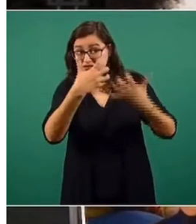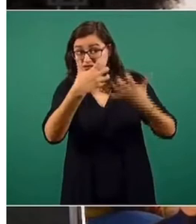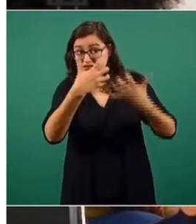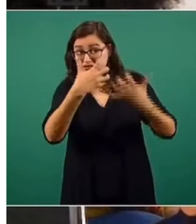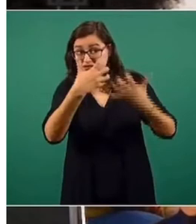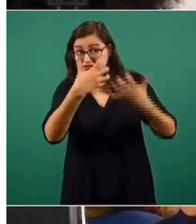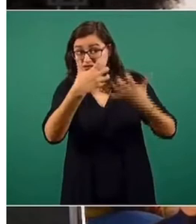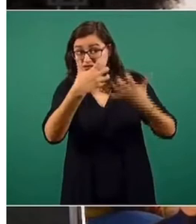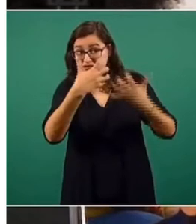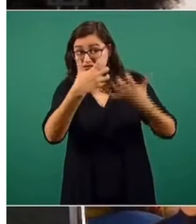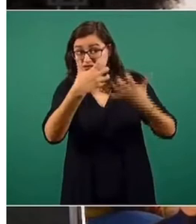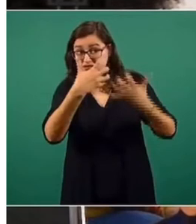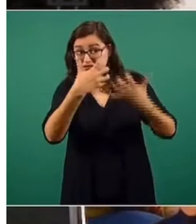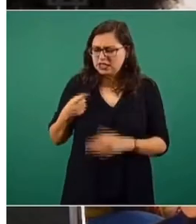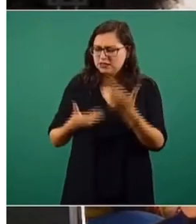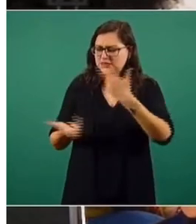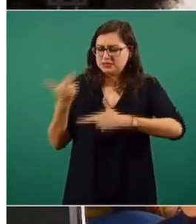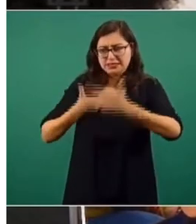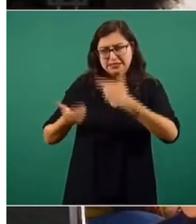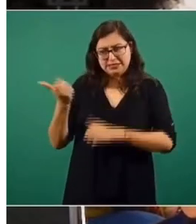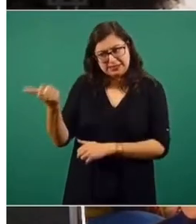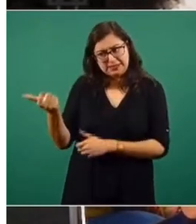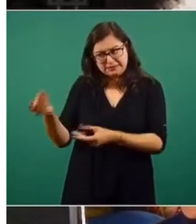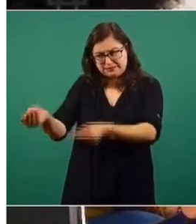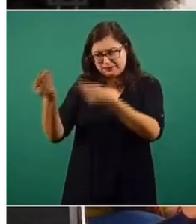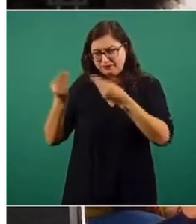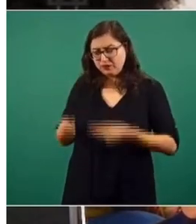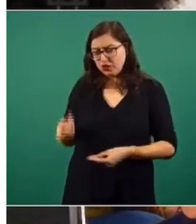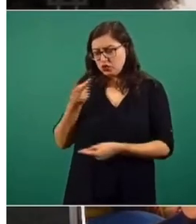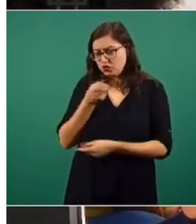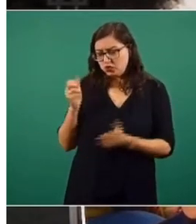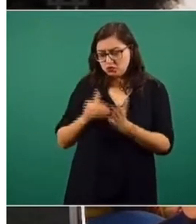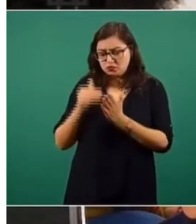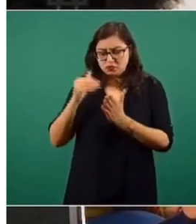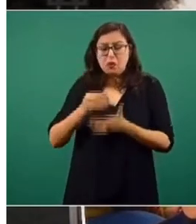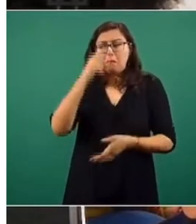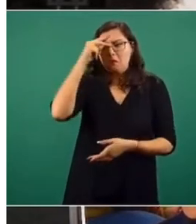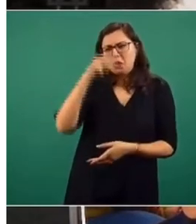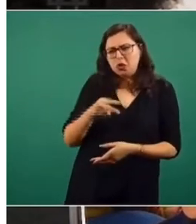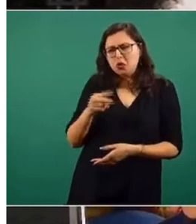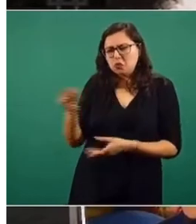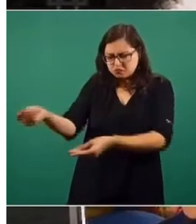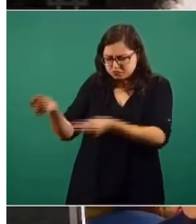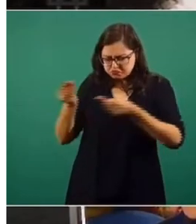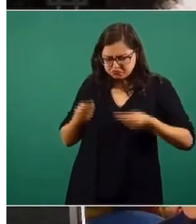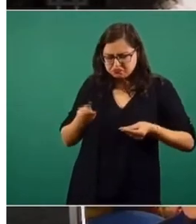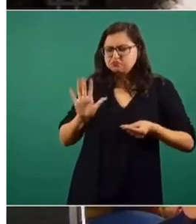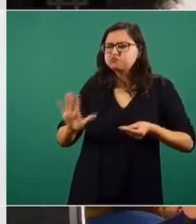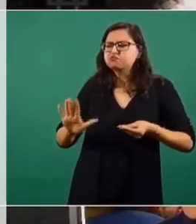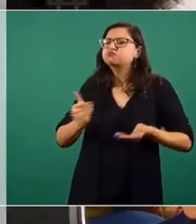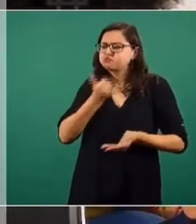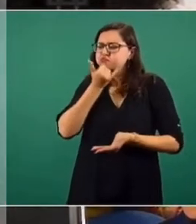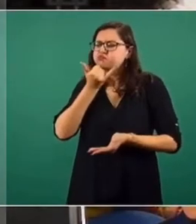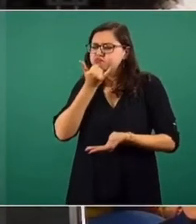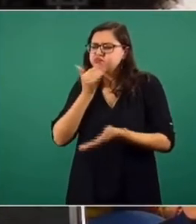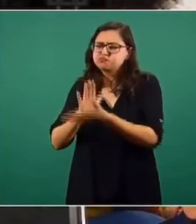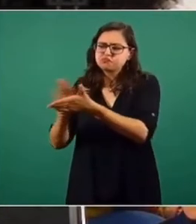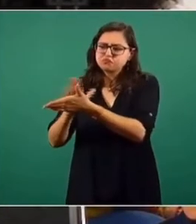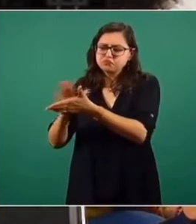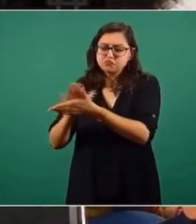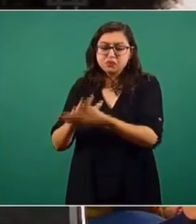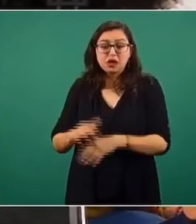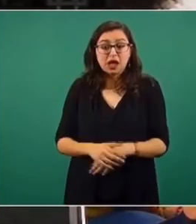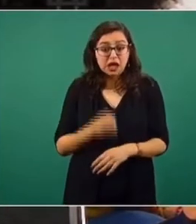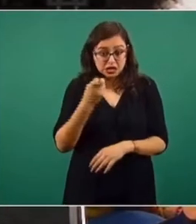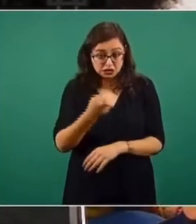pudiera estar de alguna manera pues otorgándose una especie de perdón. Preguntarle si esto es posible, si le alcanzará para pagar su